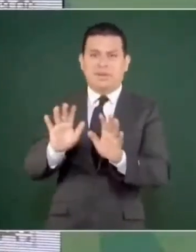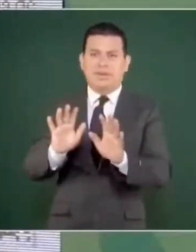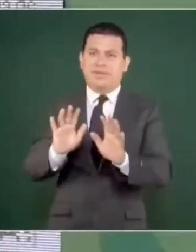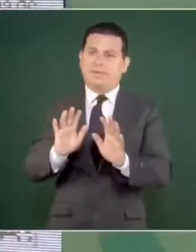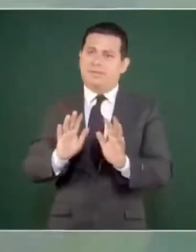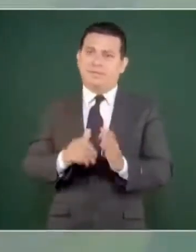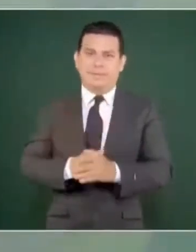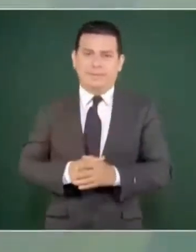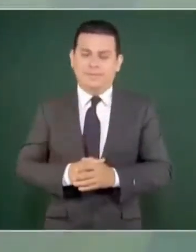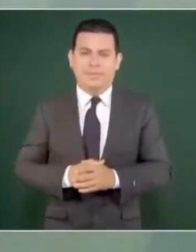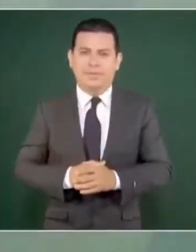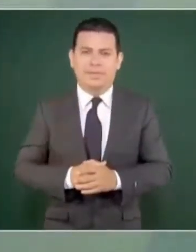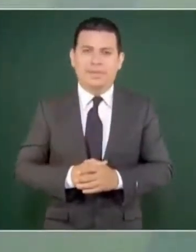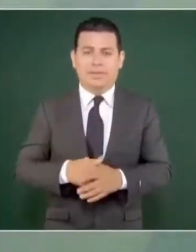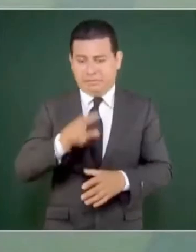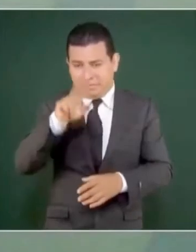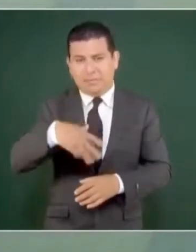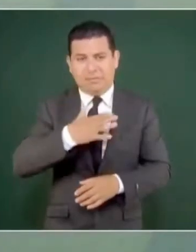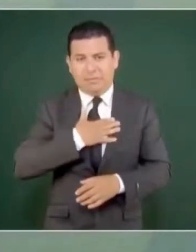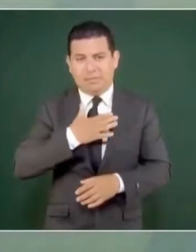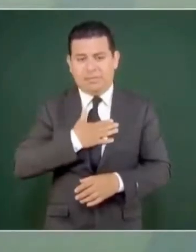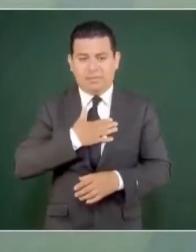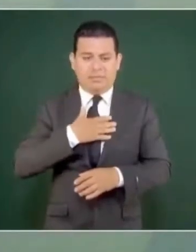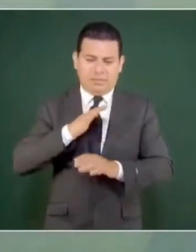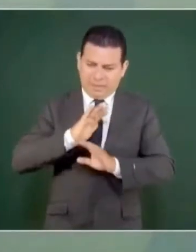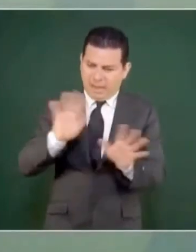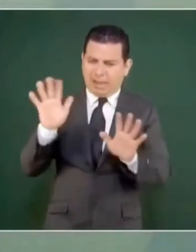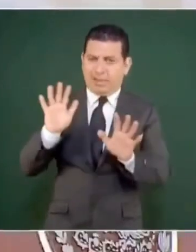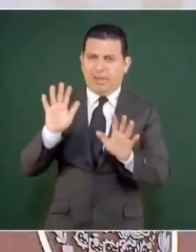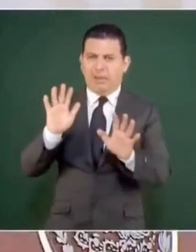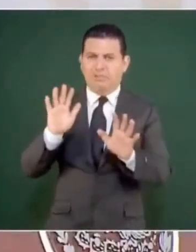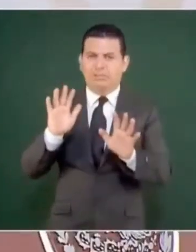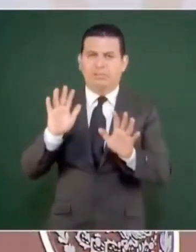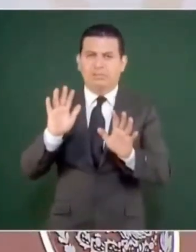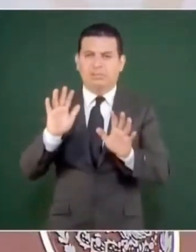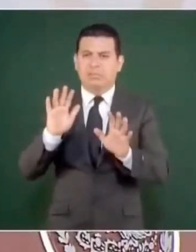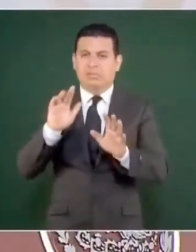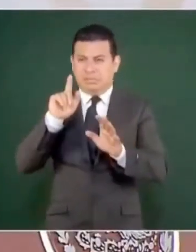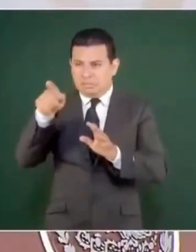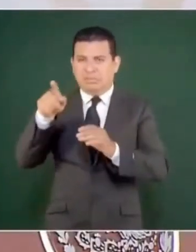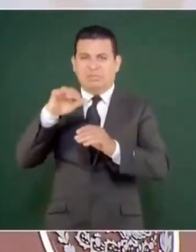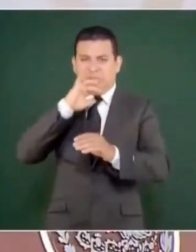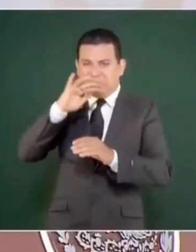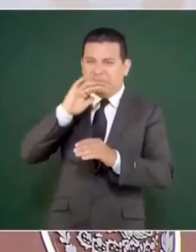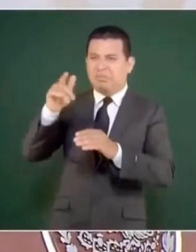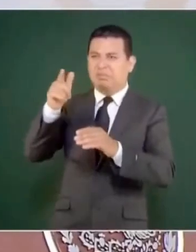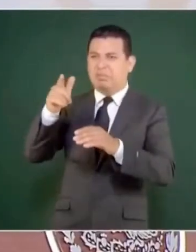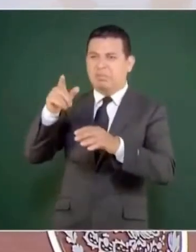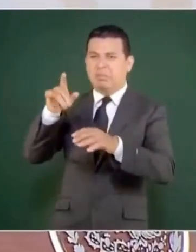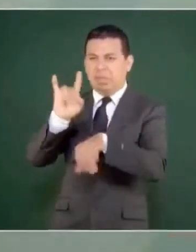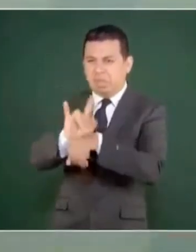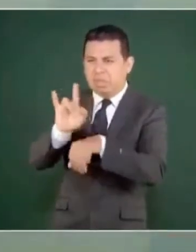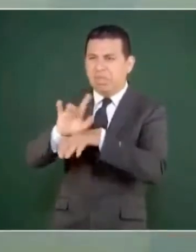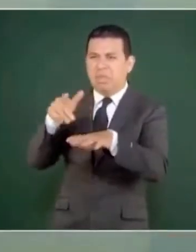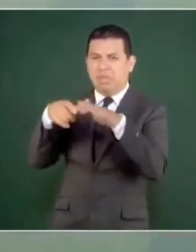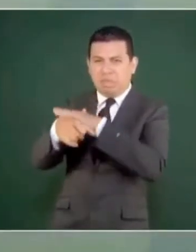Yo llevo años enfrentando la corrupción, años,